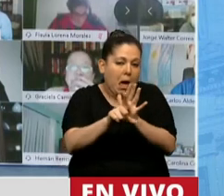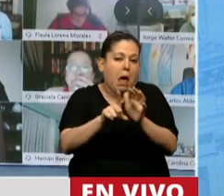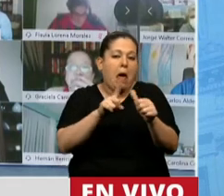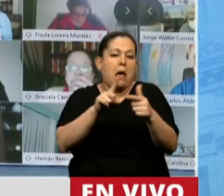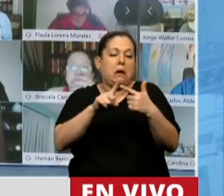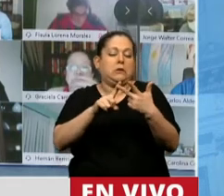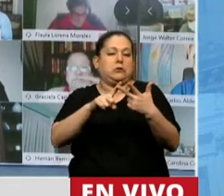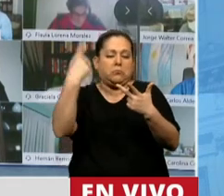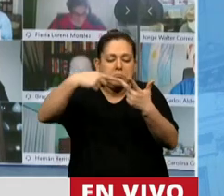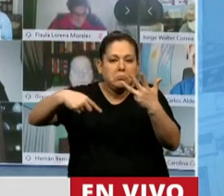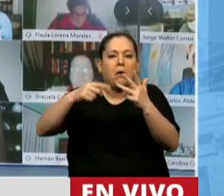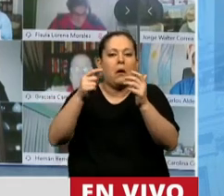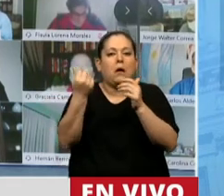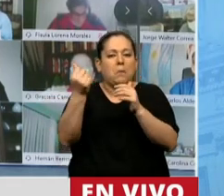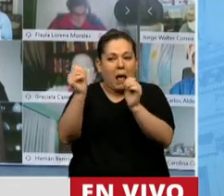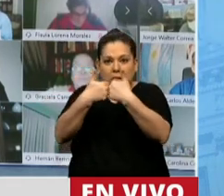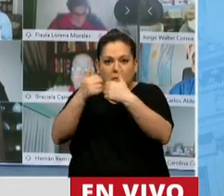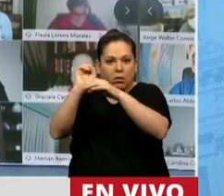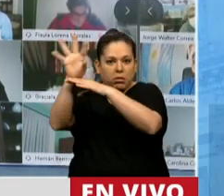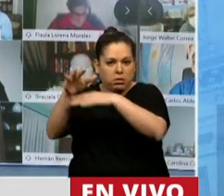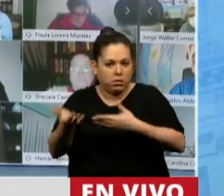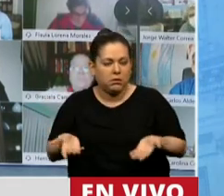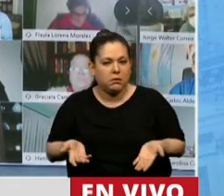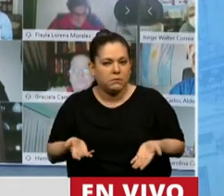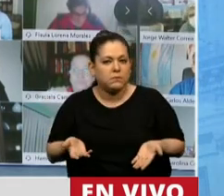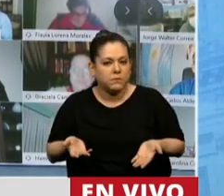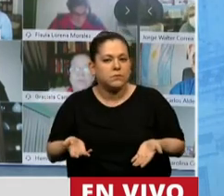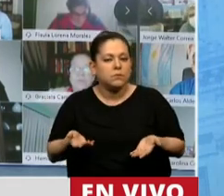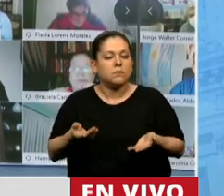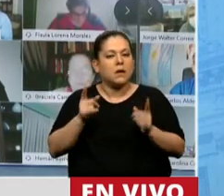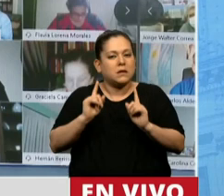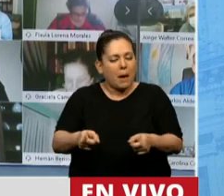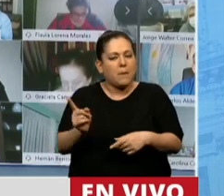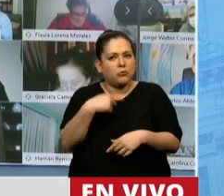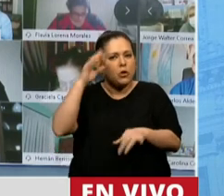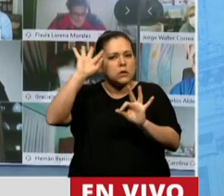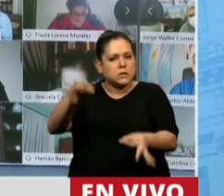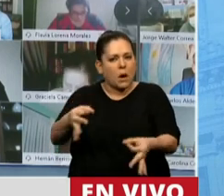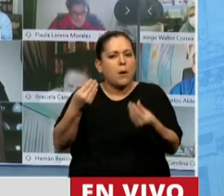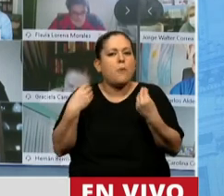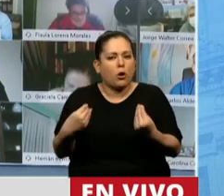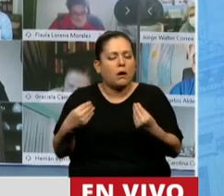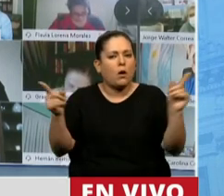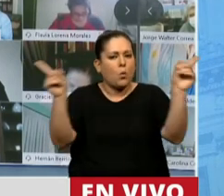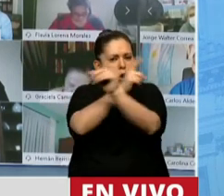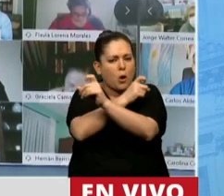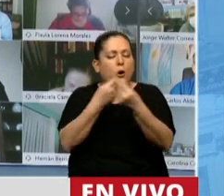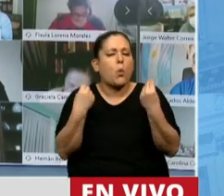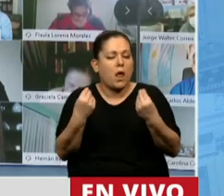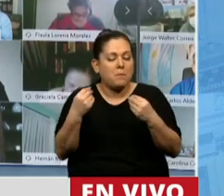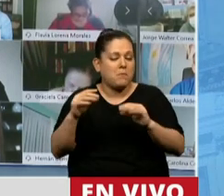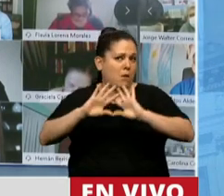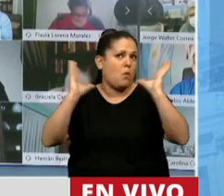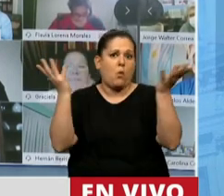sus obligaciones impositivas. Y todos sabemos fehacientemente que uno de los grandes problemas que hoy tiene la